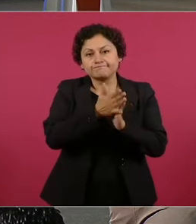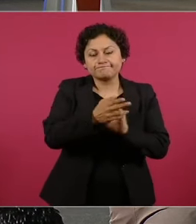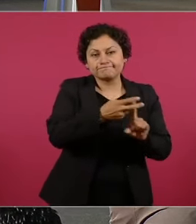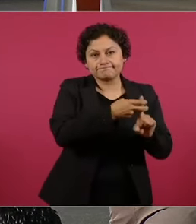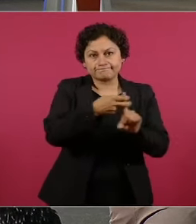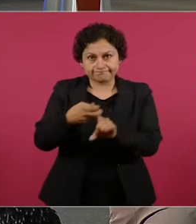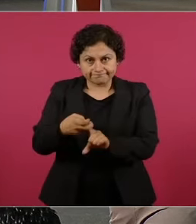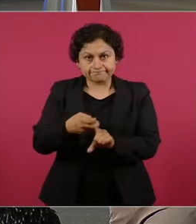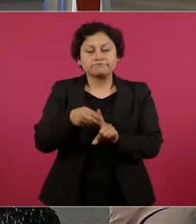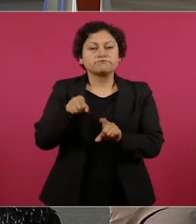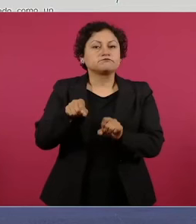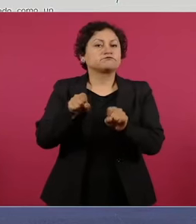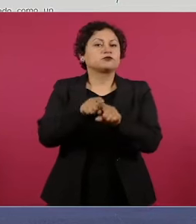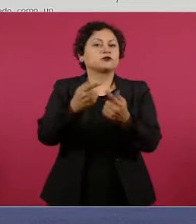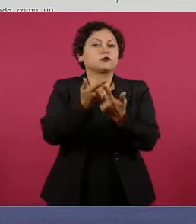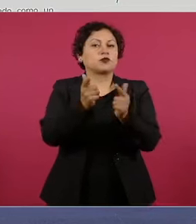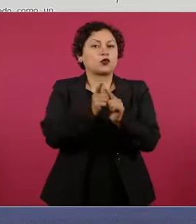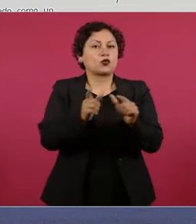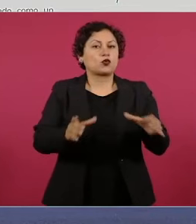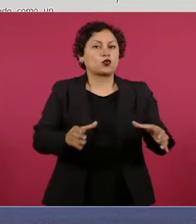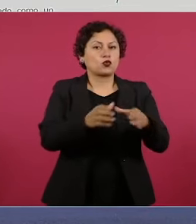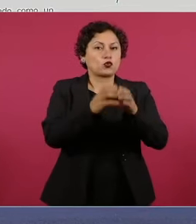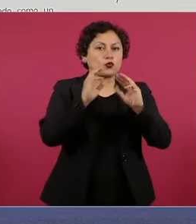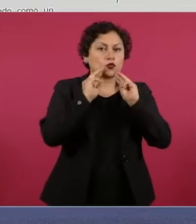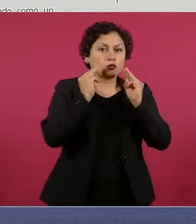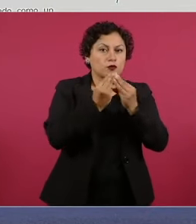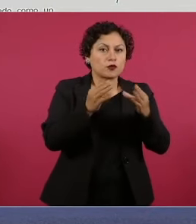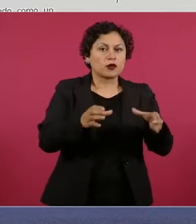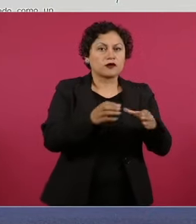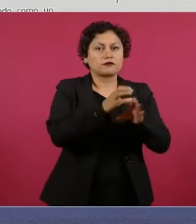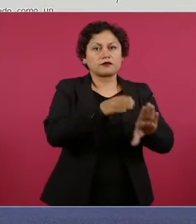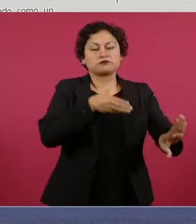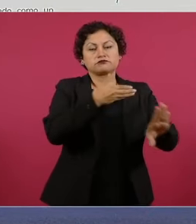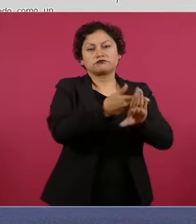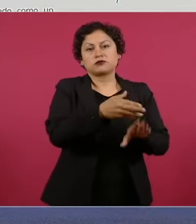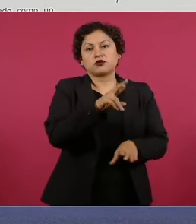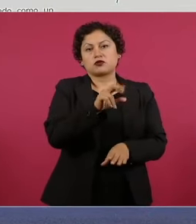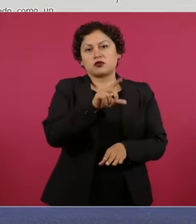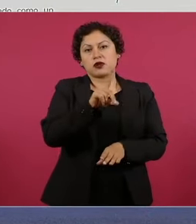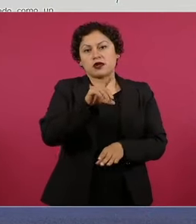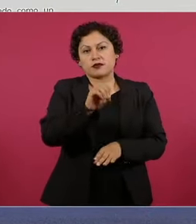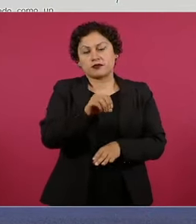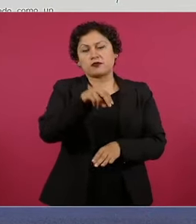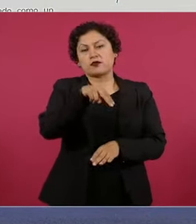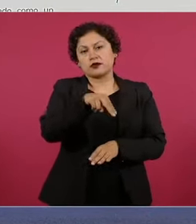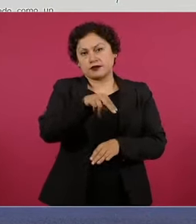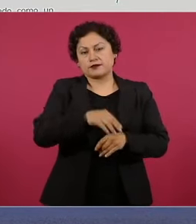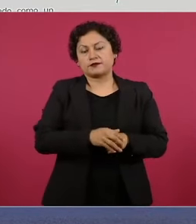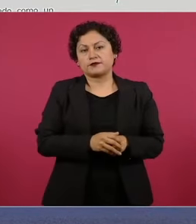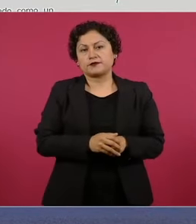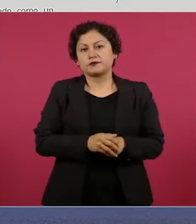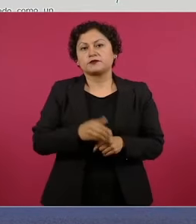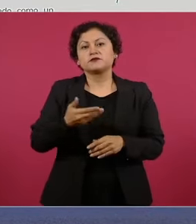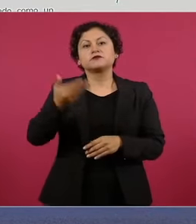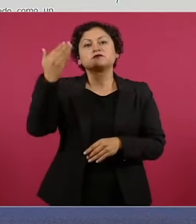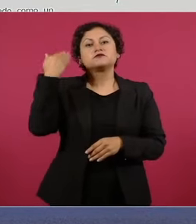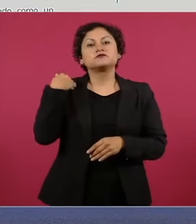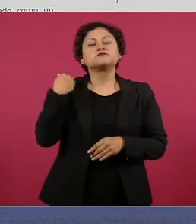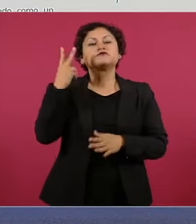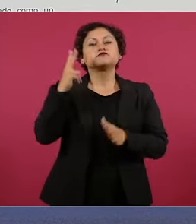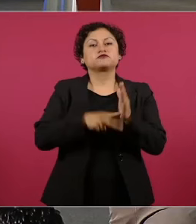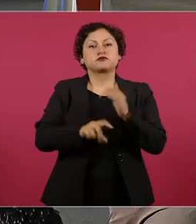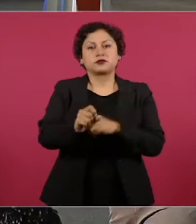cometida por particulares y asociación delictuosa en agravio de Rolando N., esto ocurrido en julio del 23.